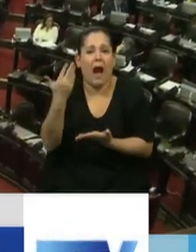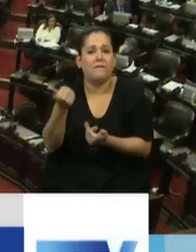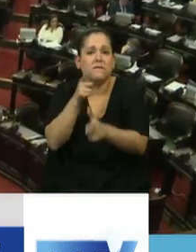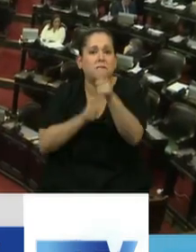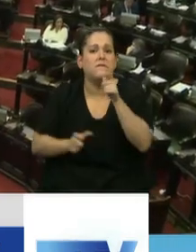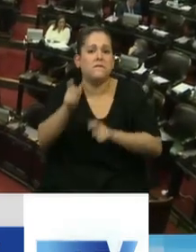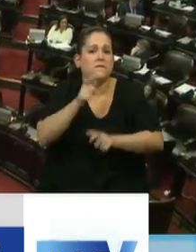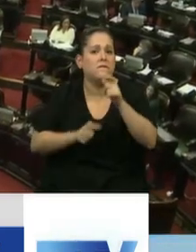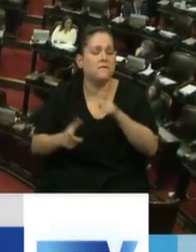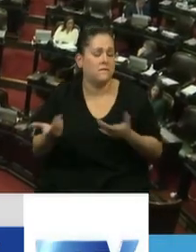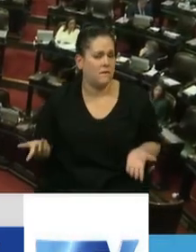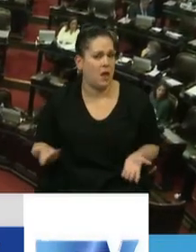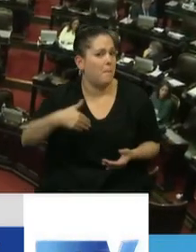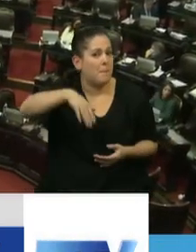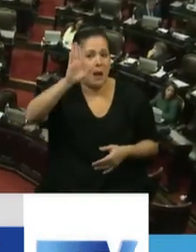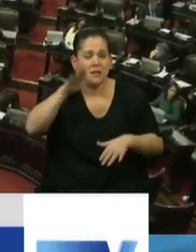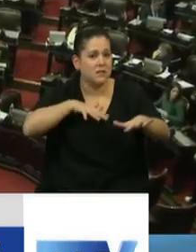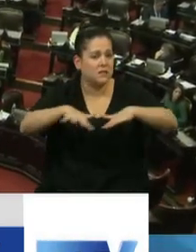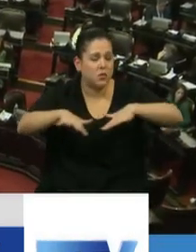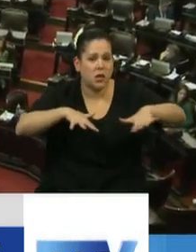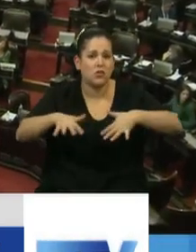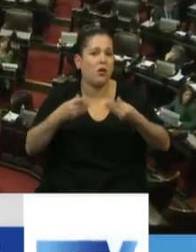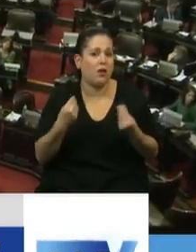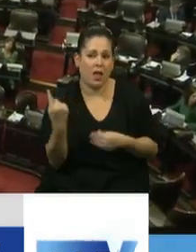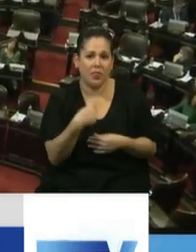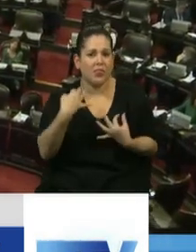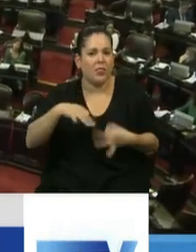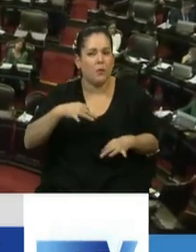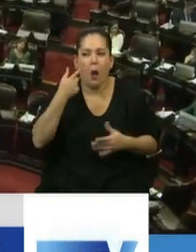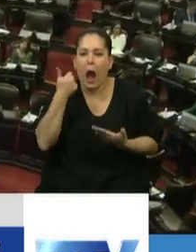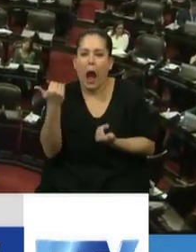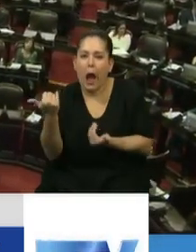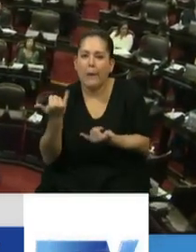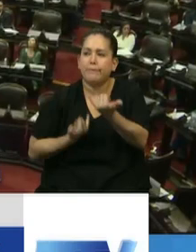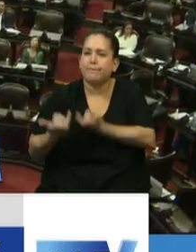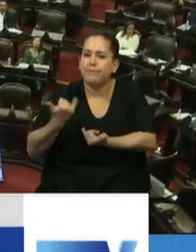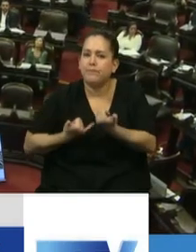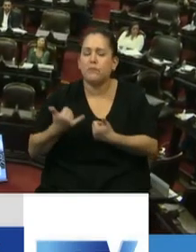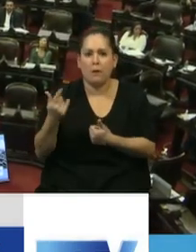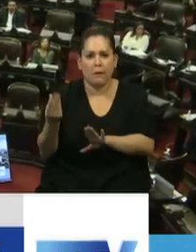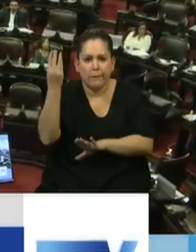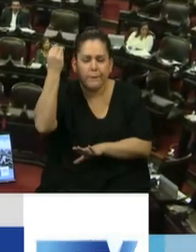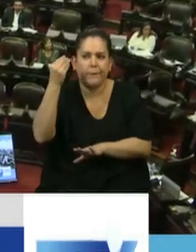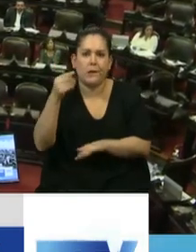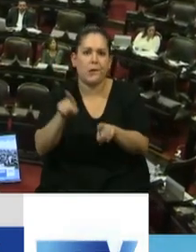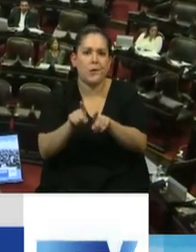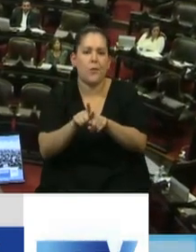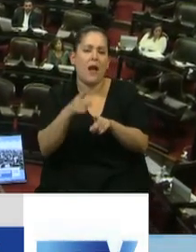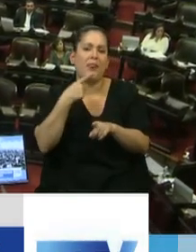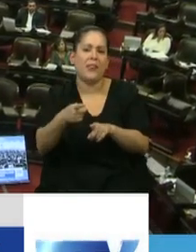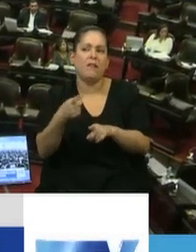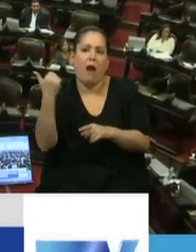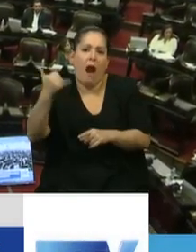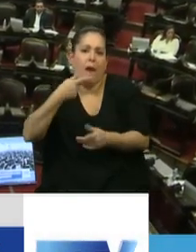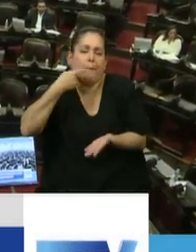donde tenemos que escuchar que hace declaraciones que la delegación o los superpoderes que del